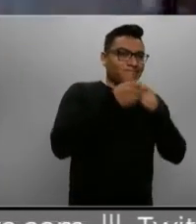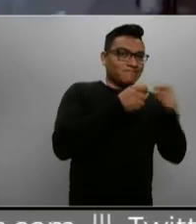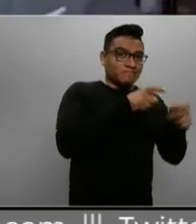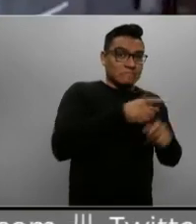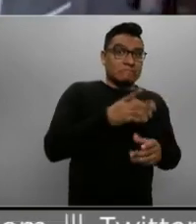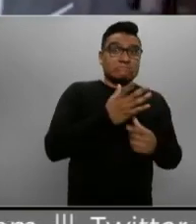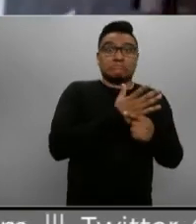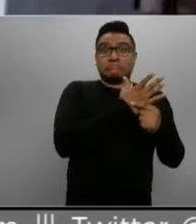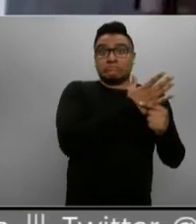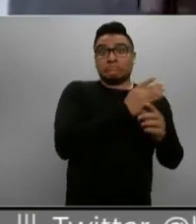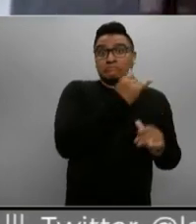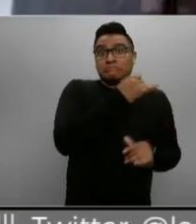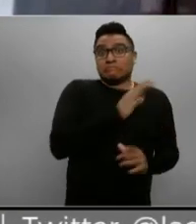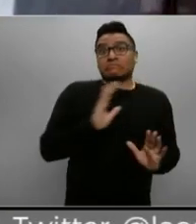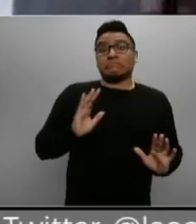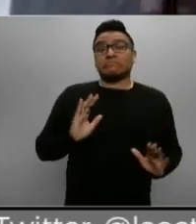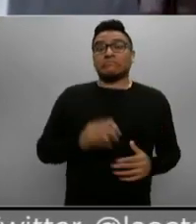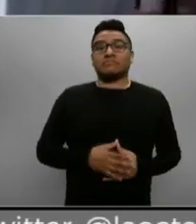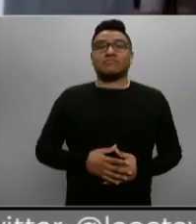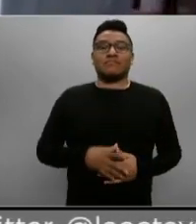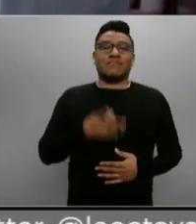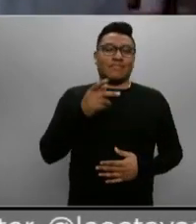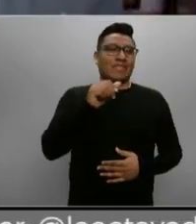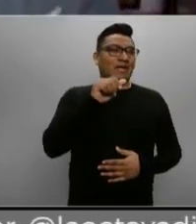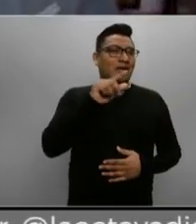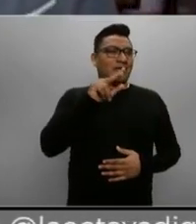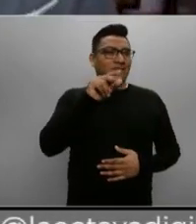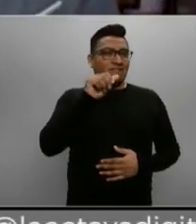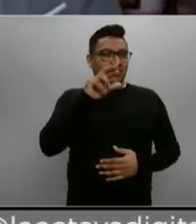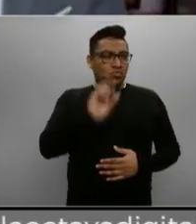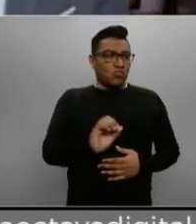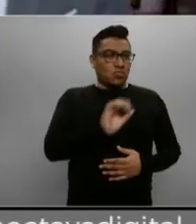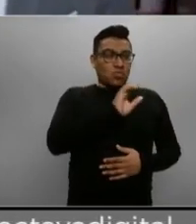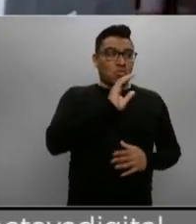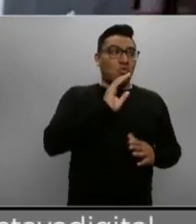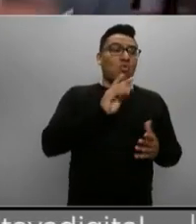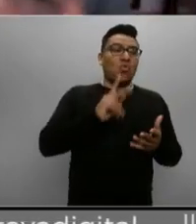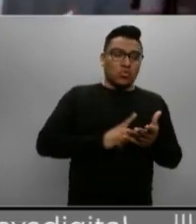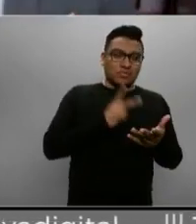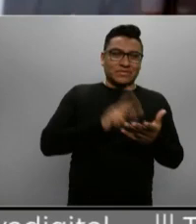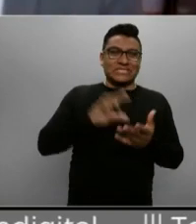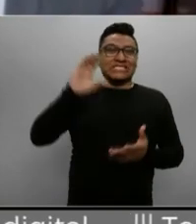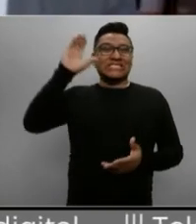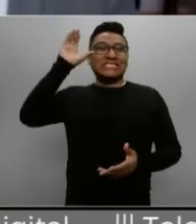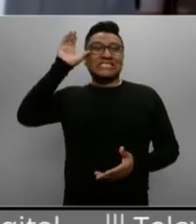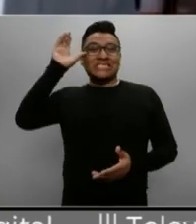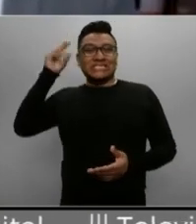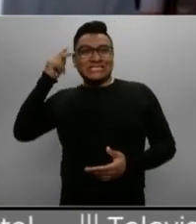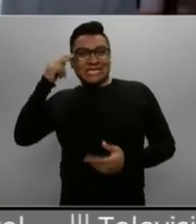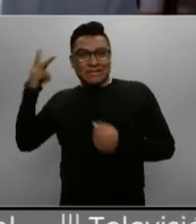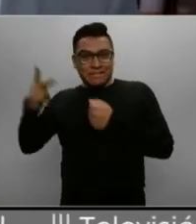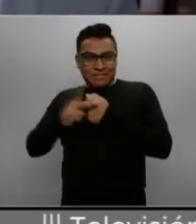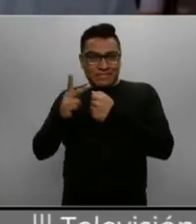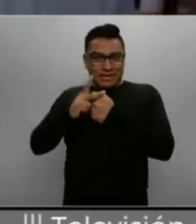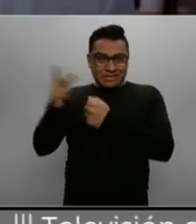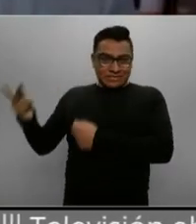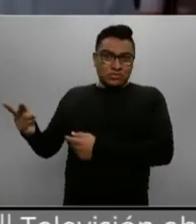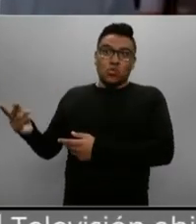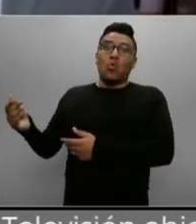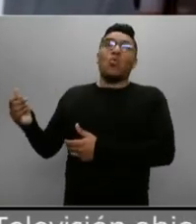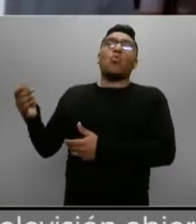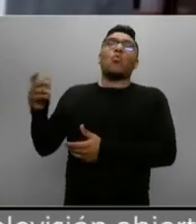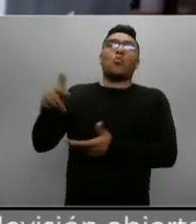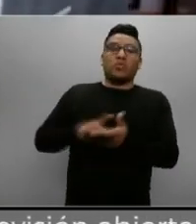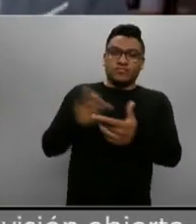Bueno, pues también marca, Álvaro, el regreso de China a México. Te acordarás que por sospechas de corrupción se suspendió